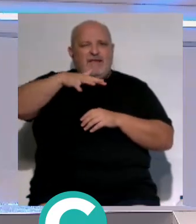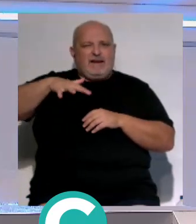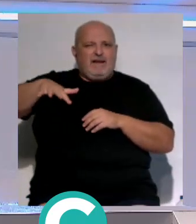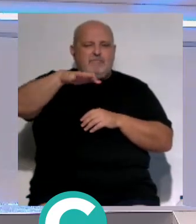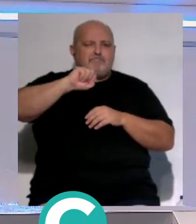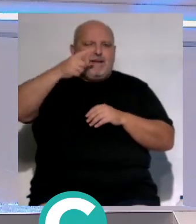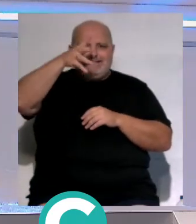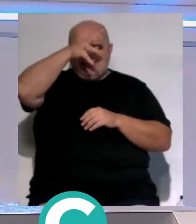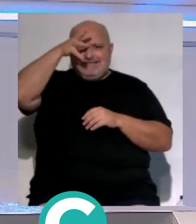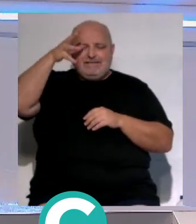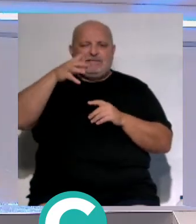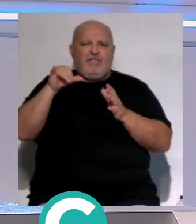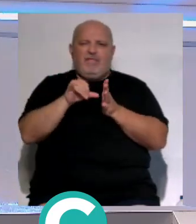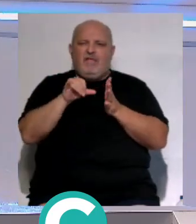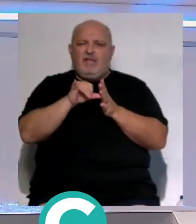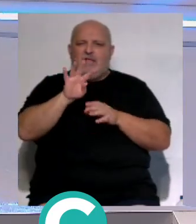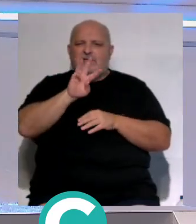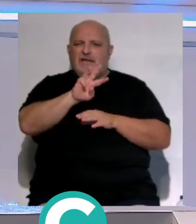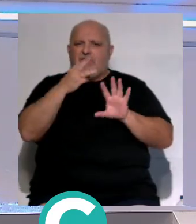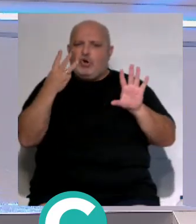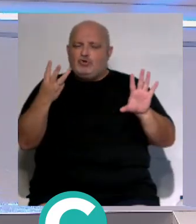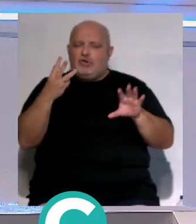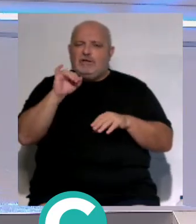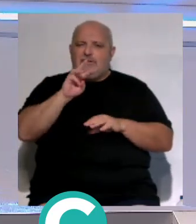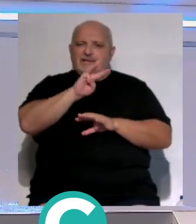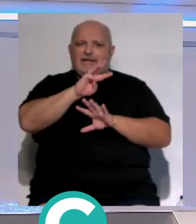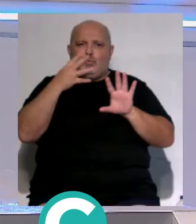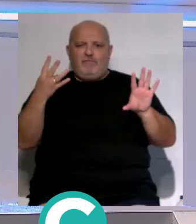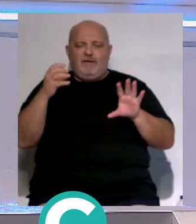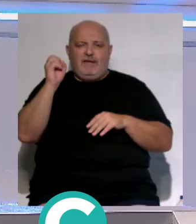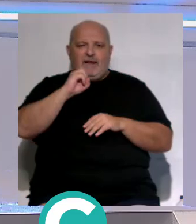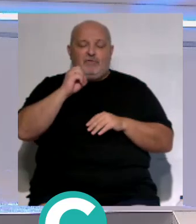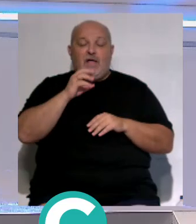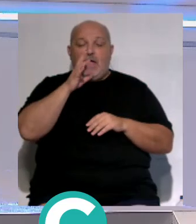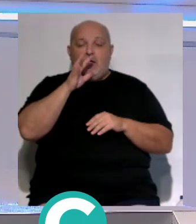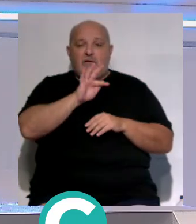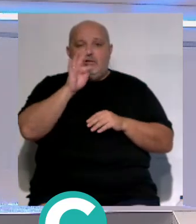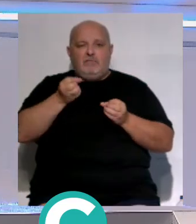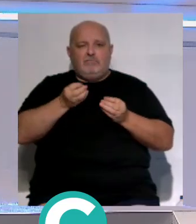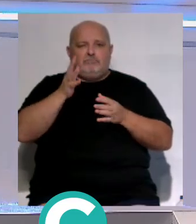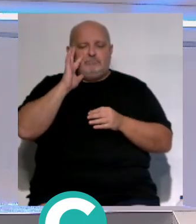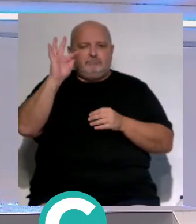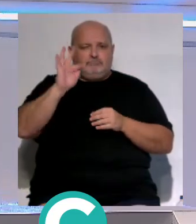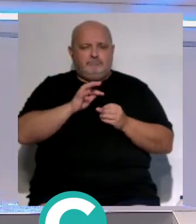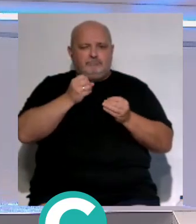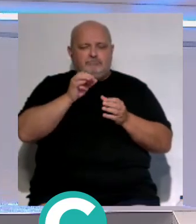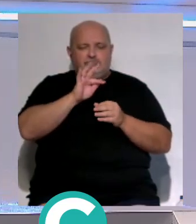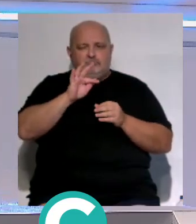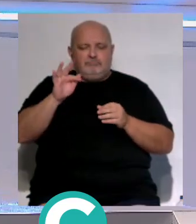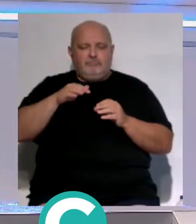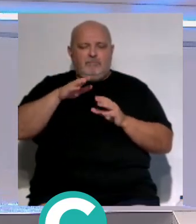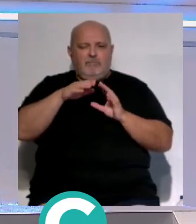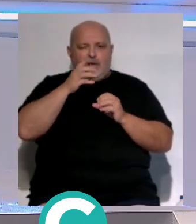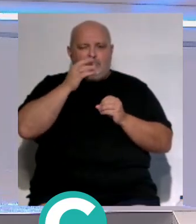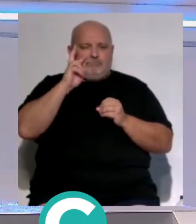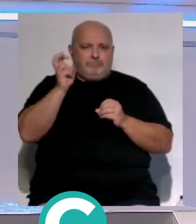provincia con máximas que oscilan entre los 38 y 39 grados les ofrecemos más información del tiempo